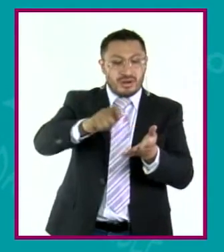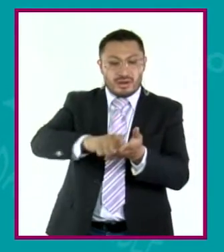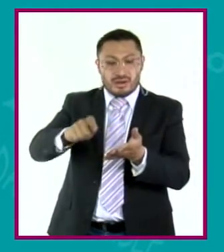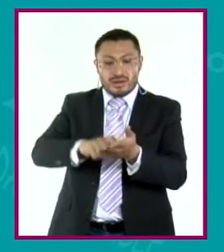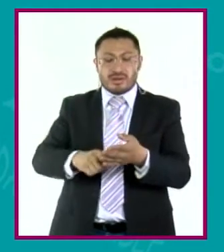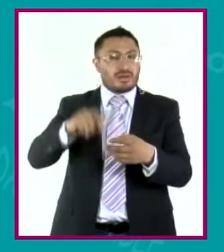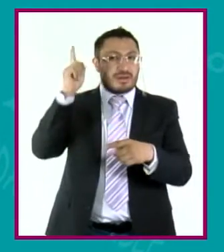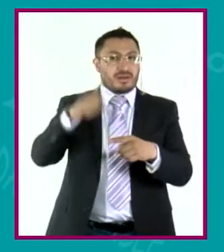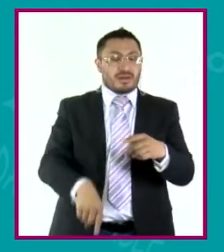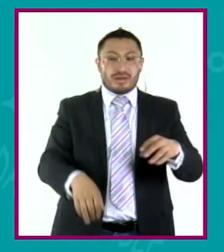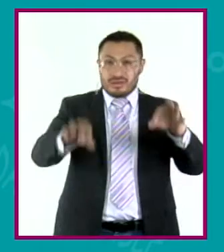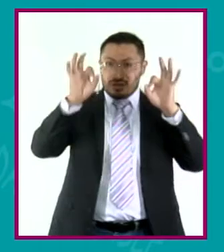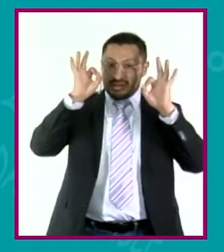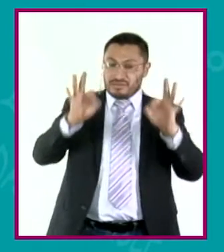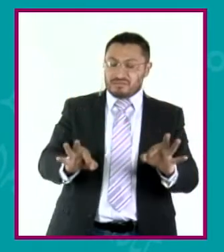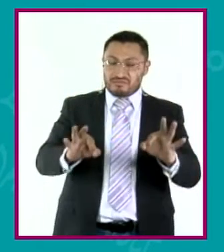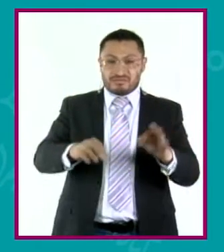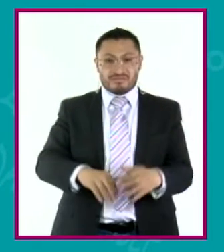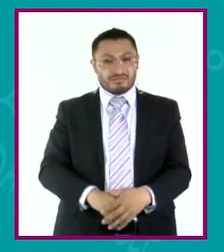brillanteza a la obra.